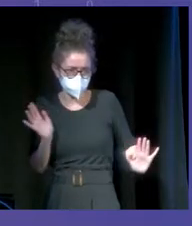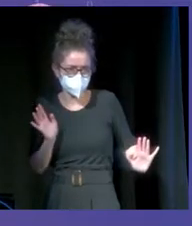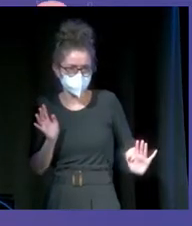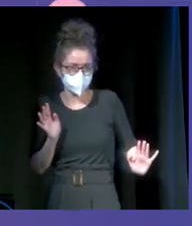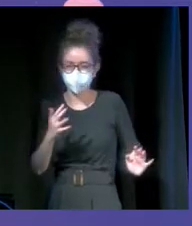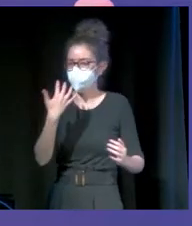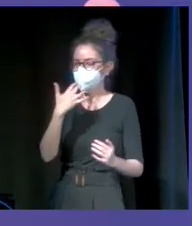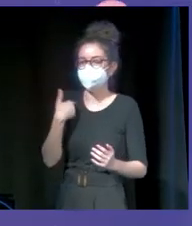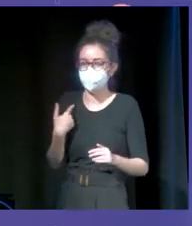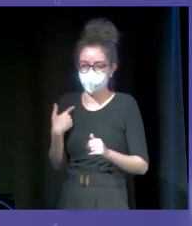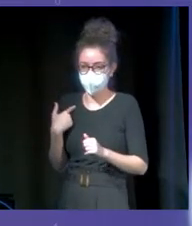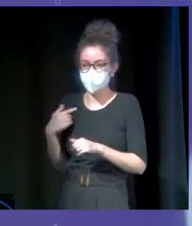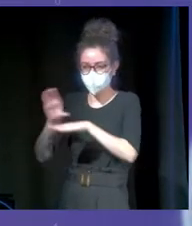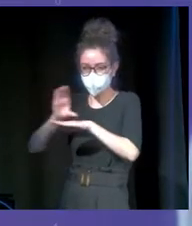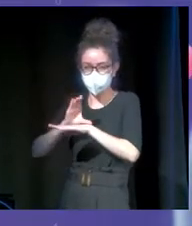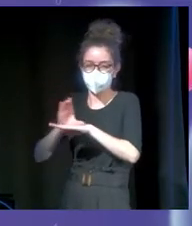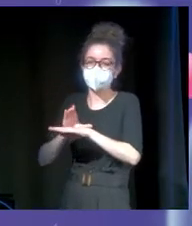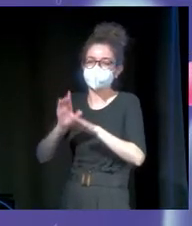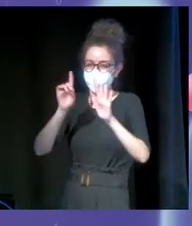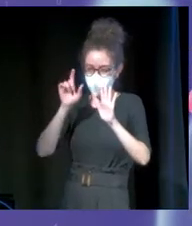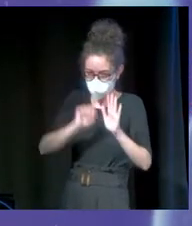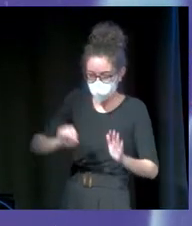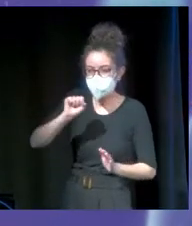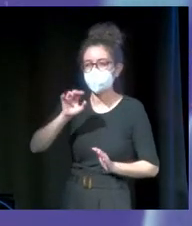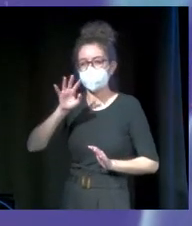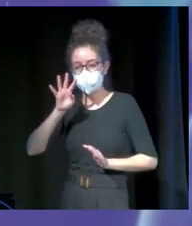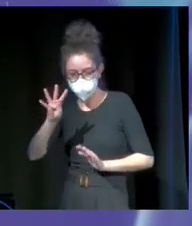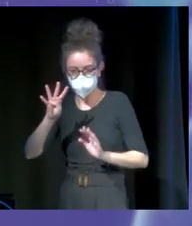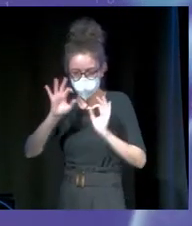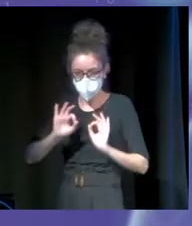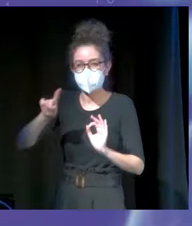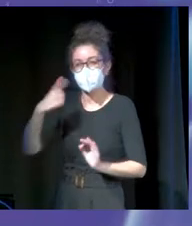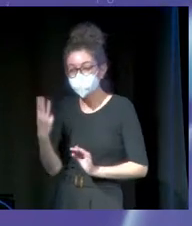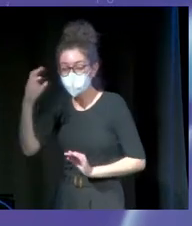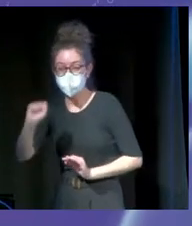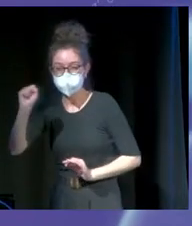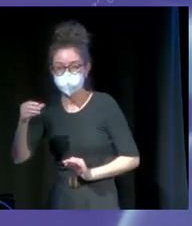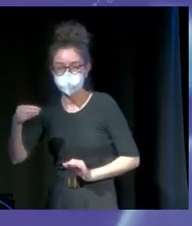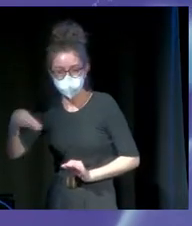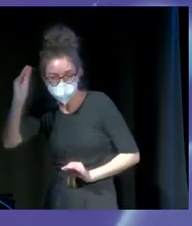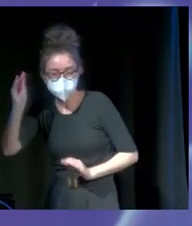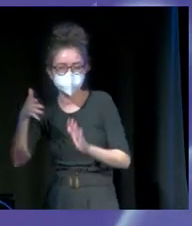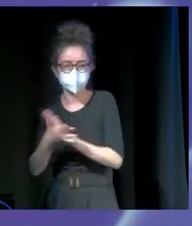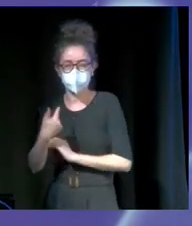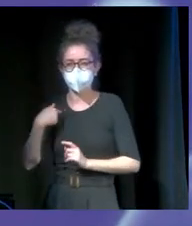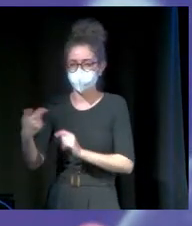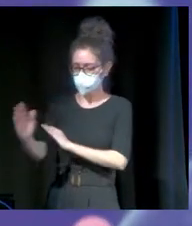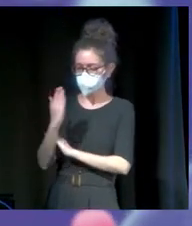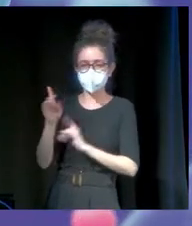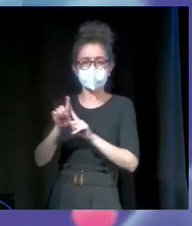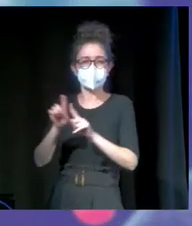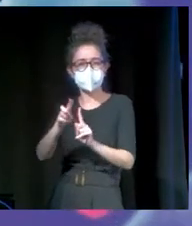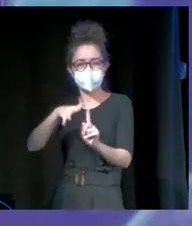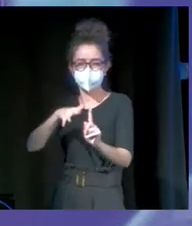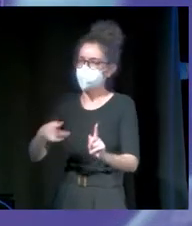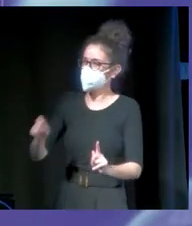después de seis años de carrera, cuatro de especialidad, tres de subespecialidad, ahora te presentan como influencer. Y reconozco que a mí también me